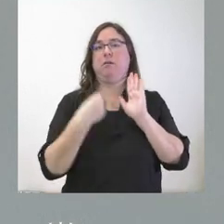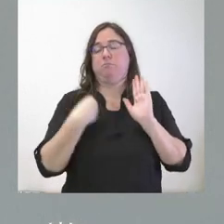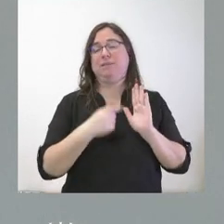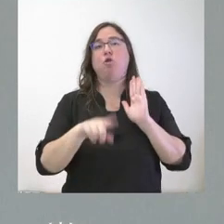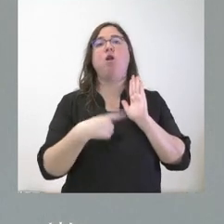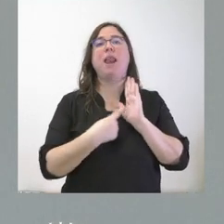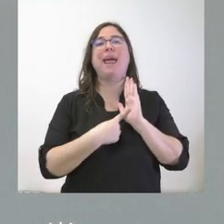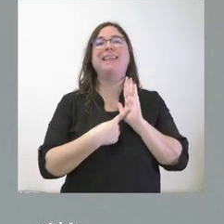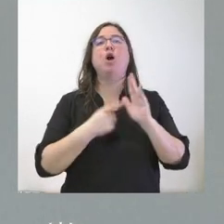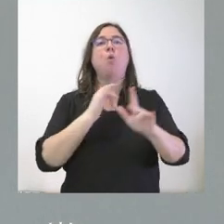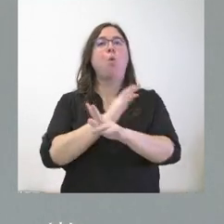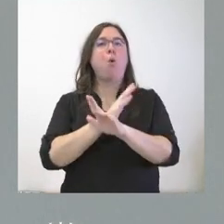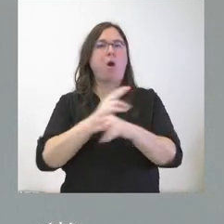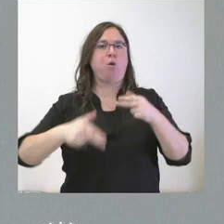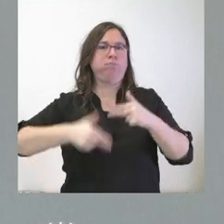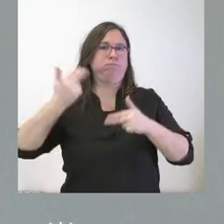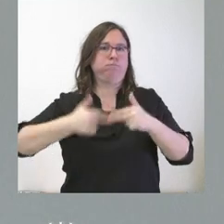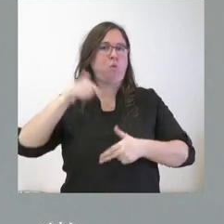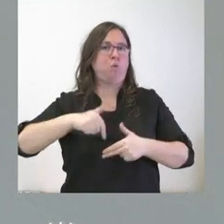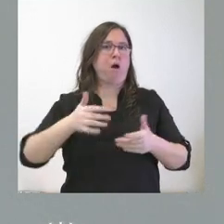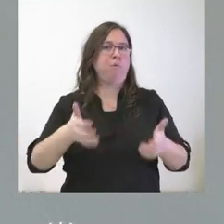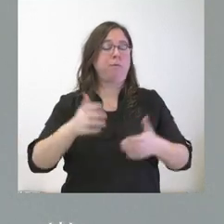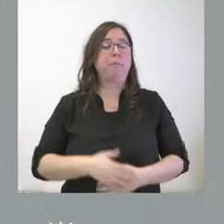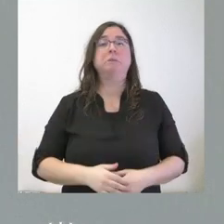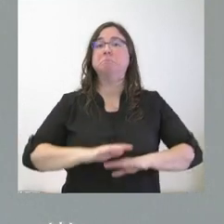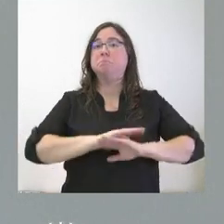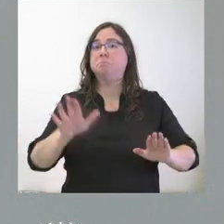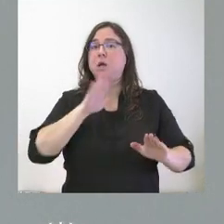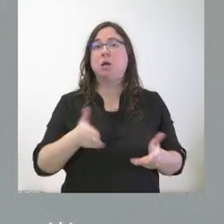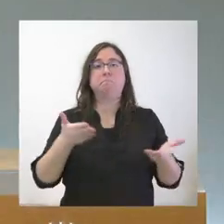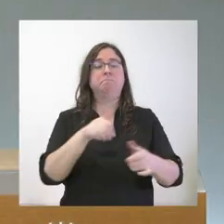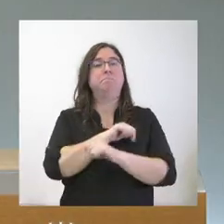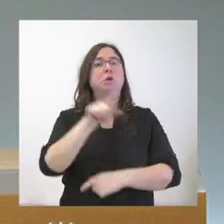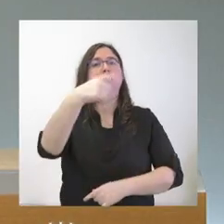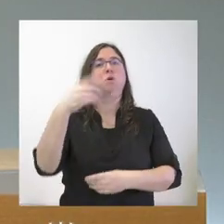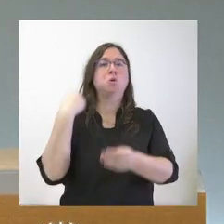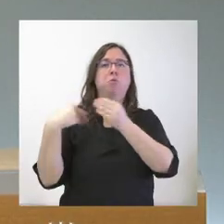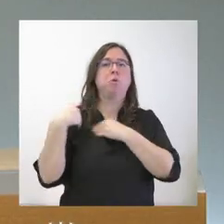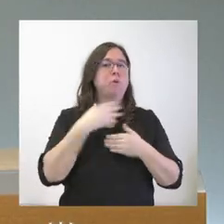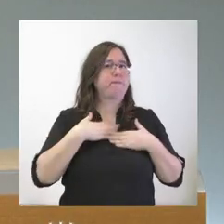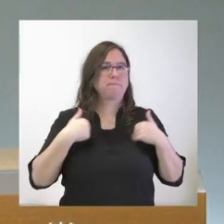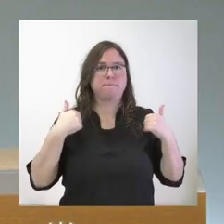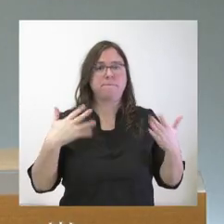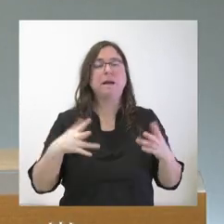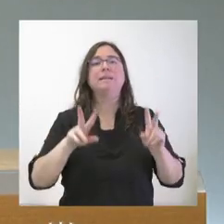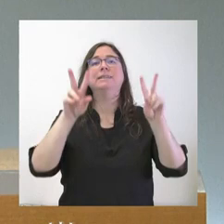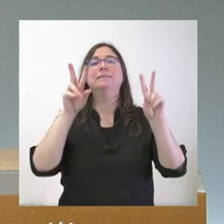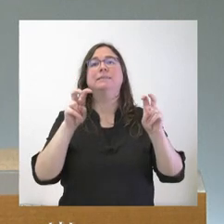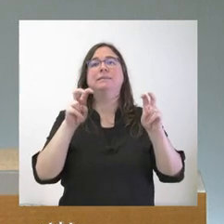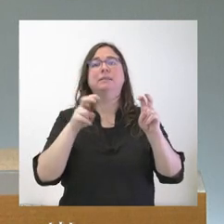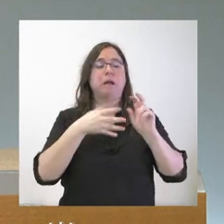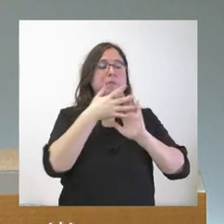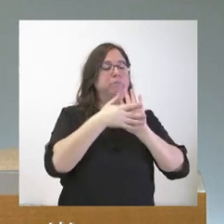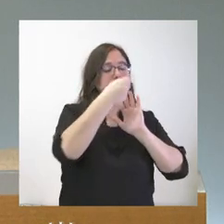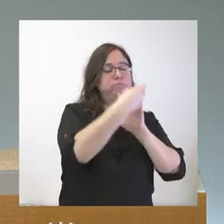del juego que hemos aprobado esta mañana. Y, sin más, pues quedamos a la espera de sus preguntas, si desean formular algunas, sobre los temas